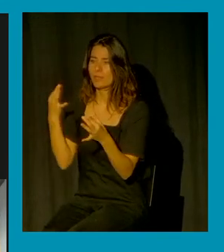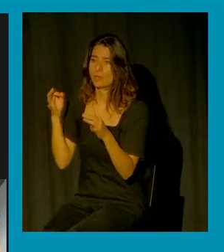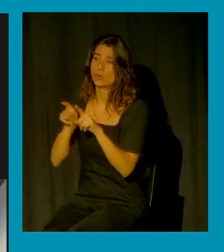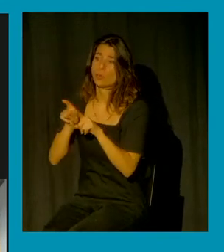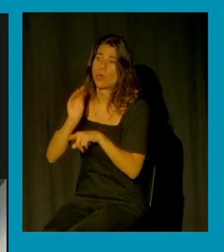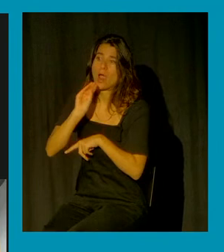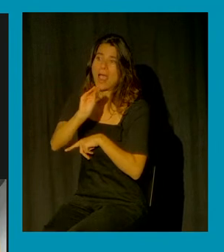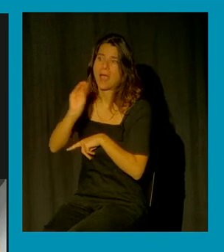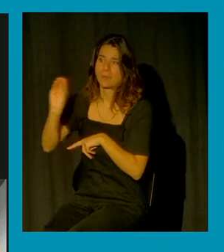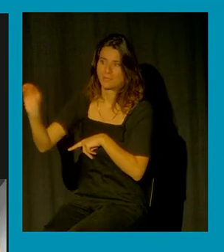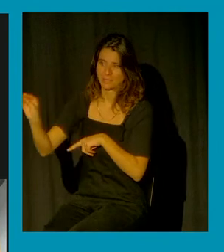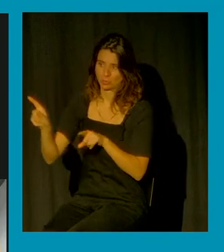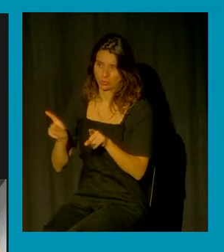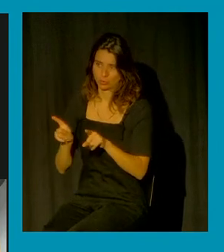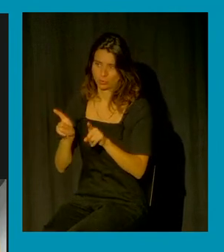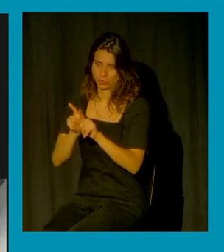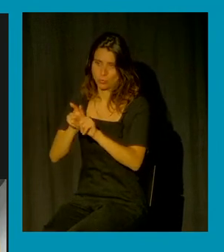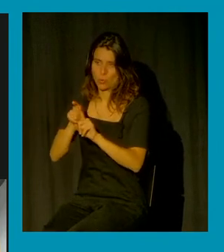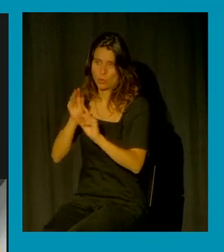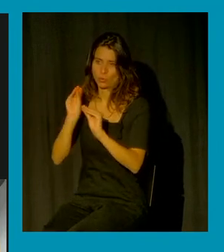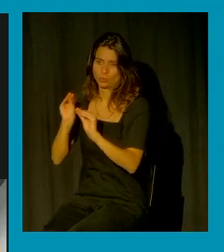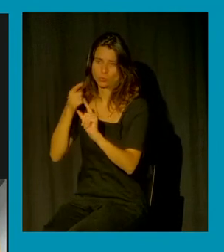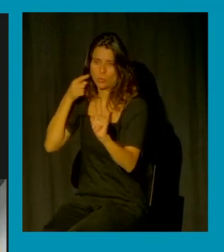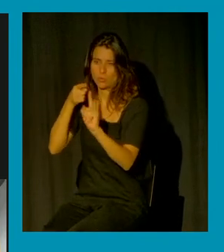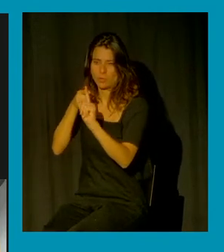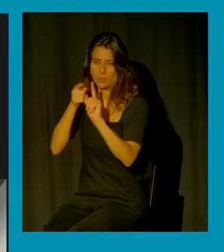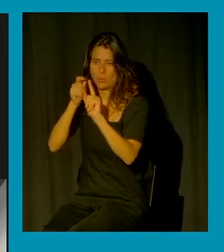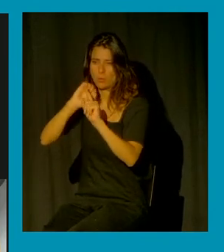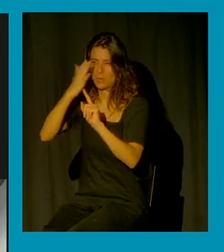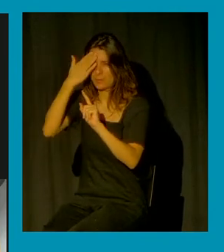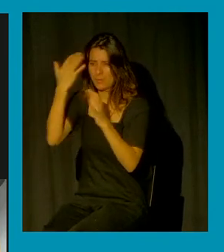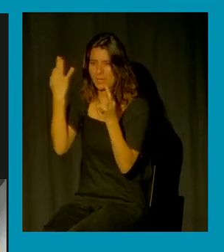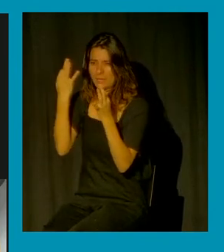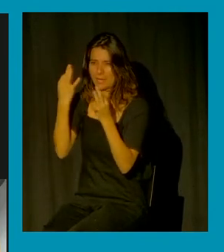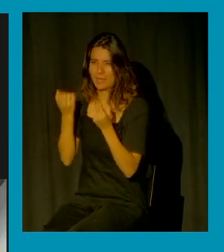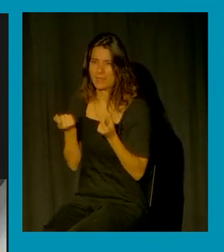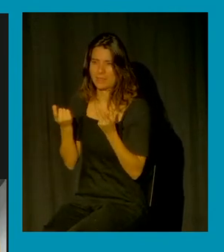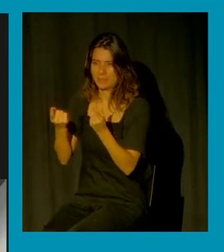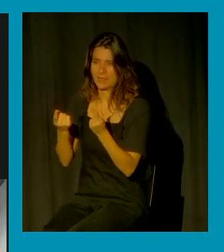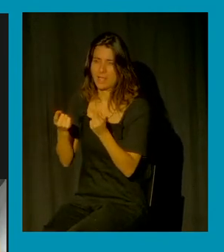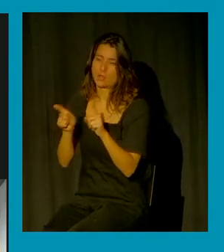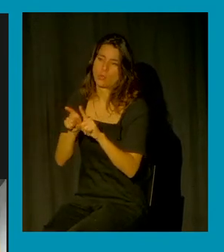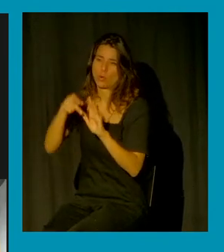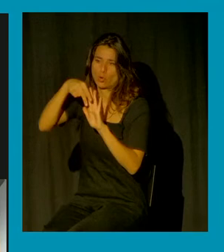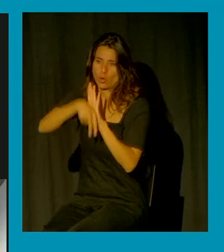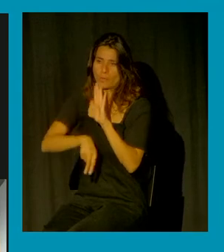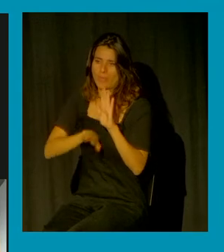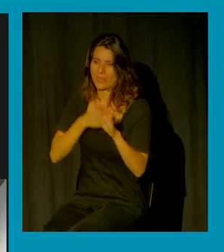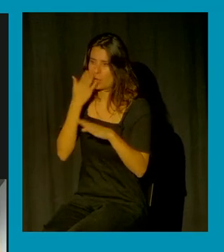y su objetivo principal es proponer reglas de conducta fundamentalmente a las mujeres ¿no?